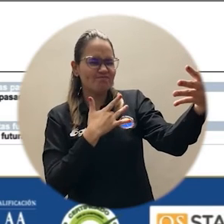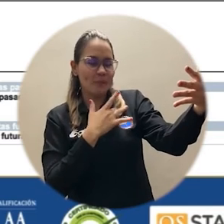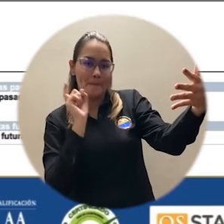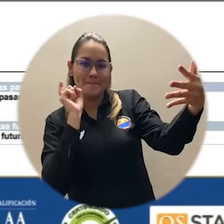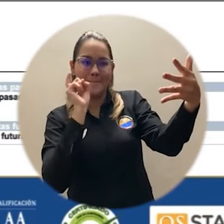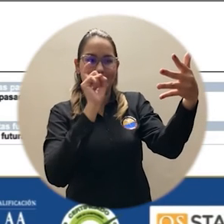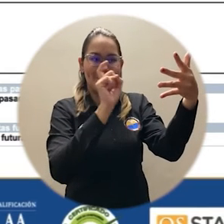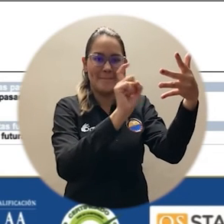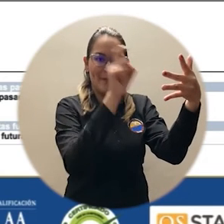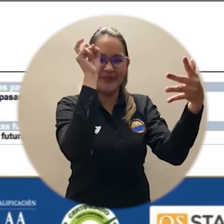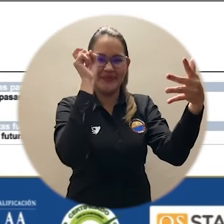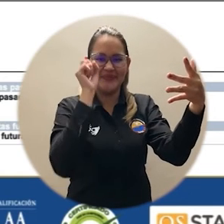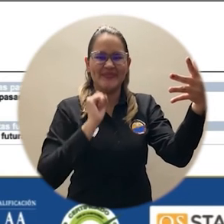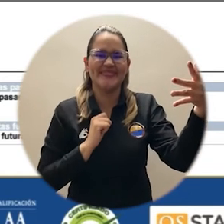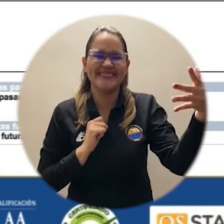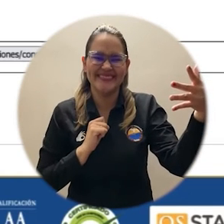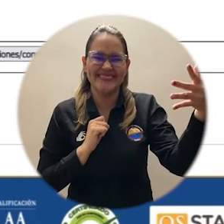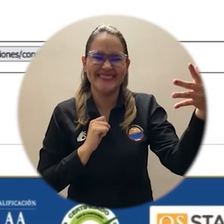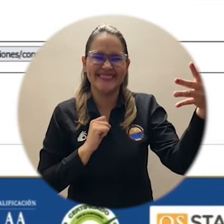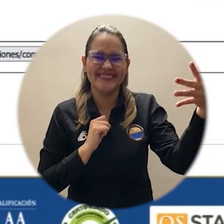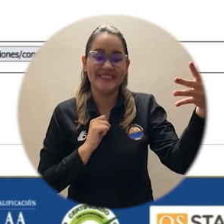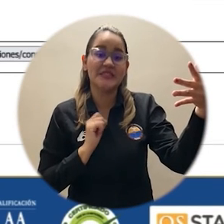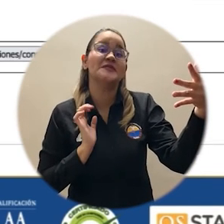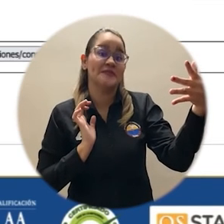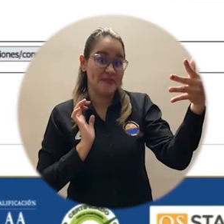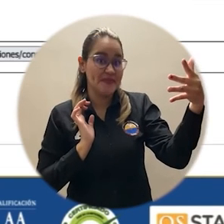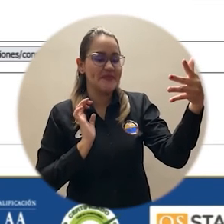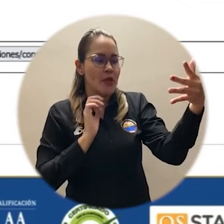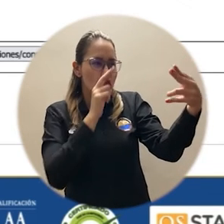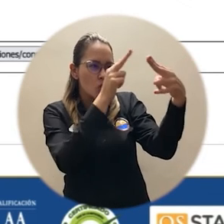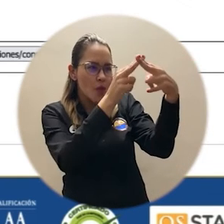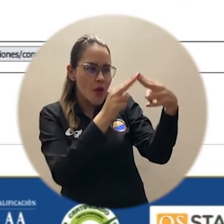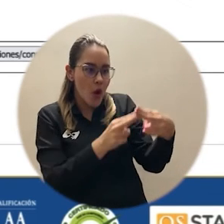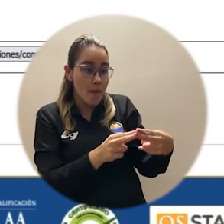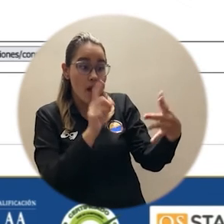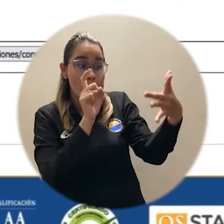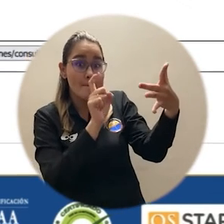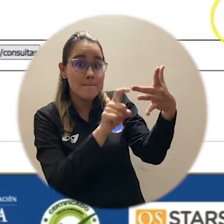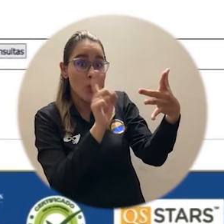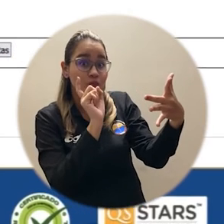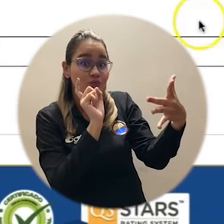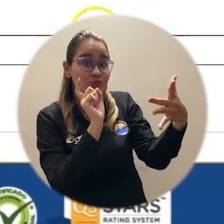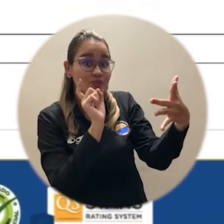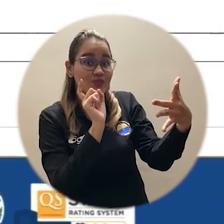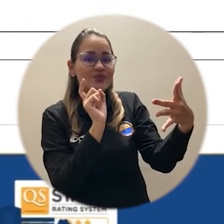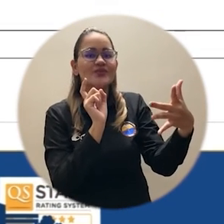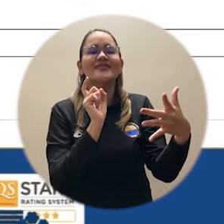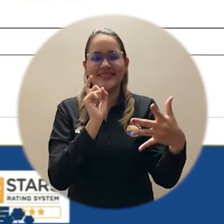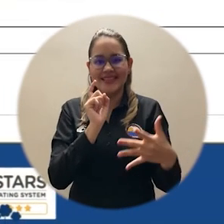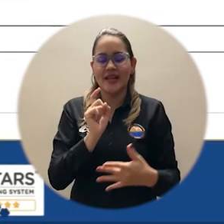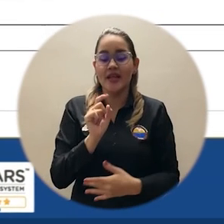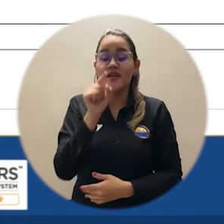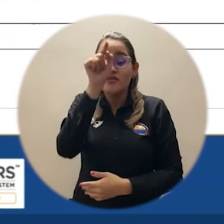Presionando en la opción aquí, podremos visualizar la lista de los candidatos concursantes. Seleccionamos el candidato de nuestra